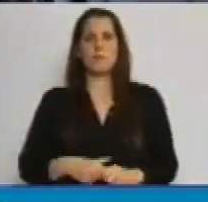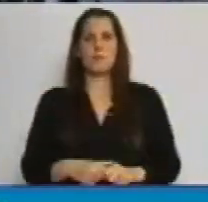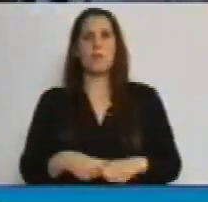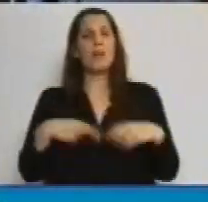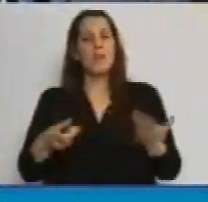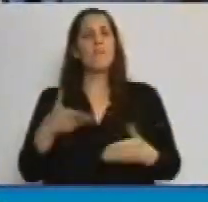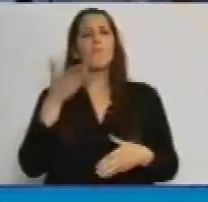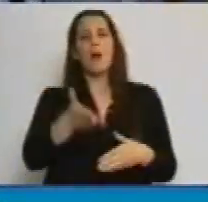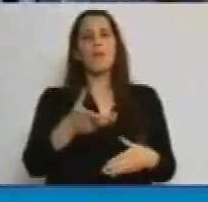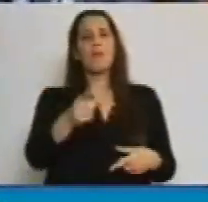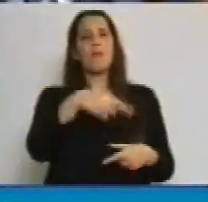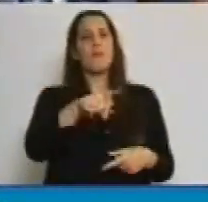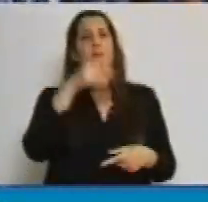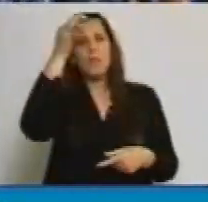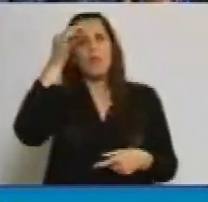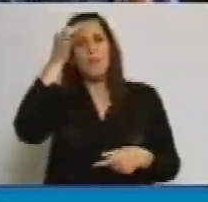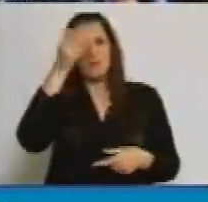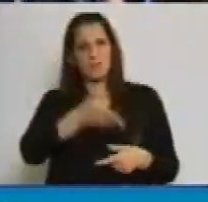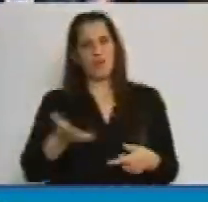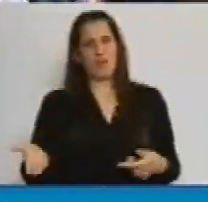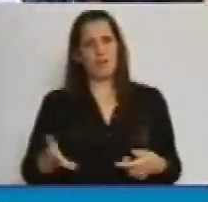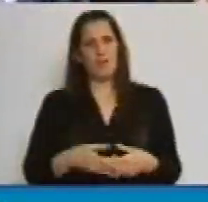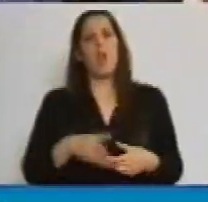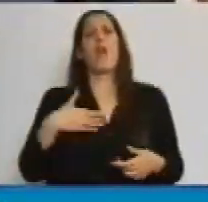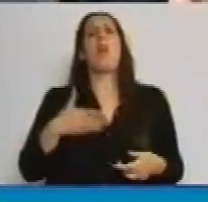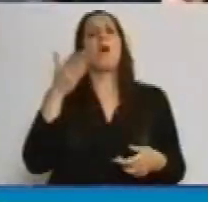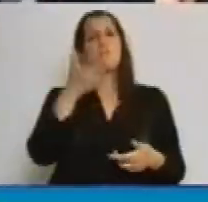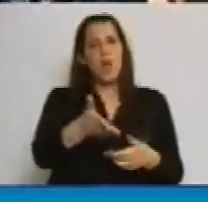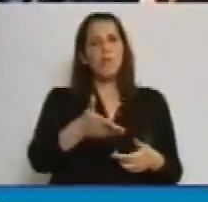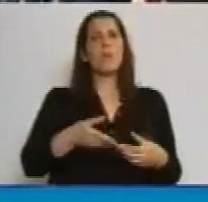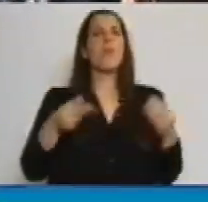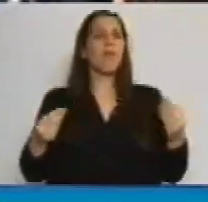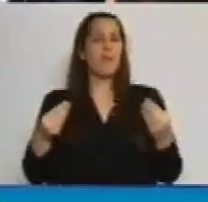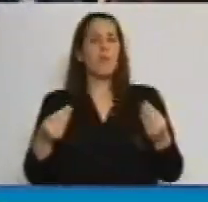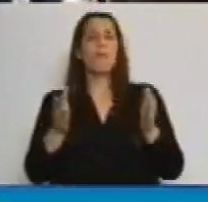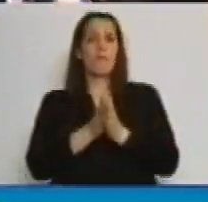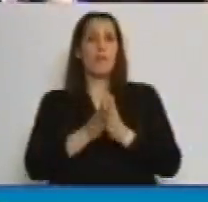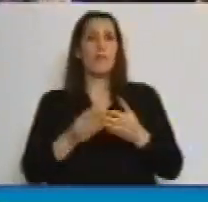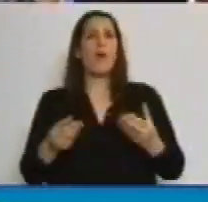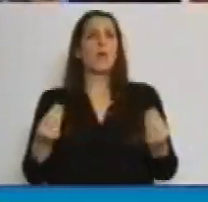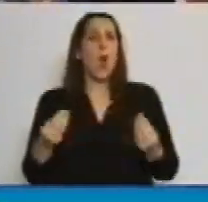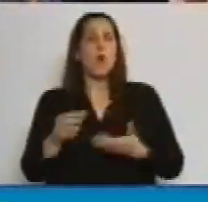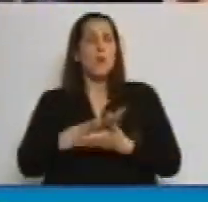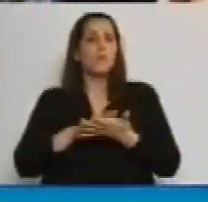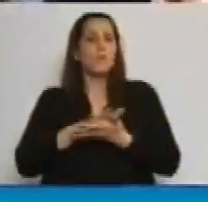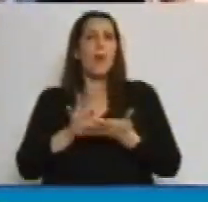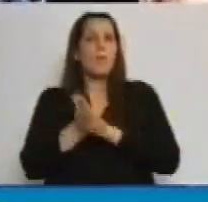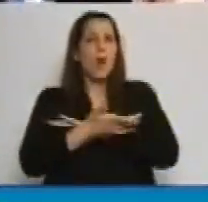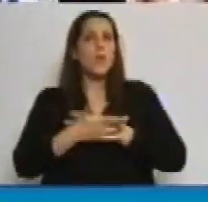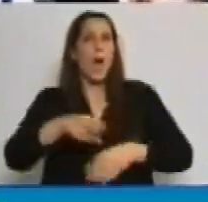Les pedimos que reflexionen y les pedimos que lo hagan de una manera